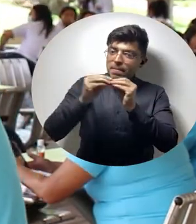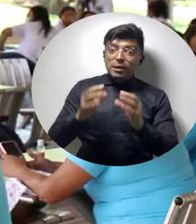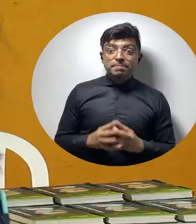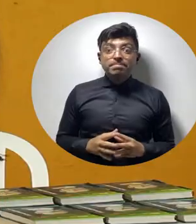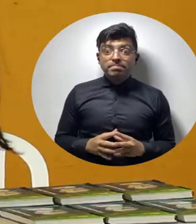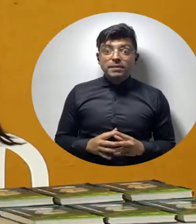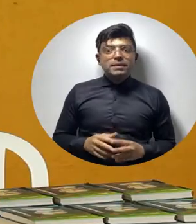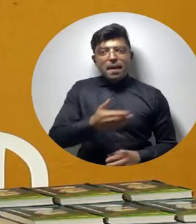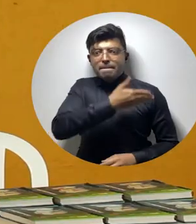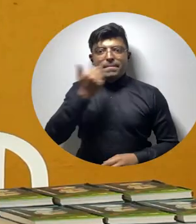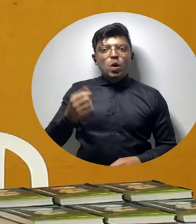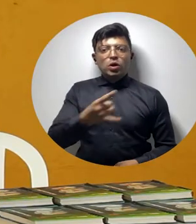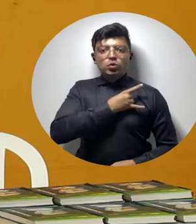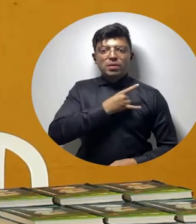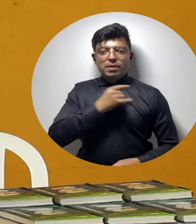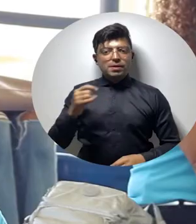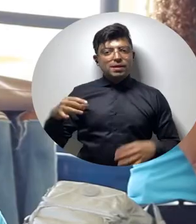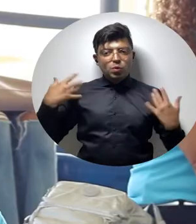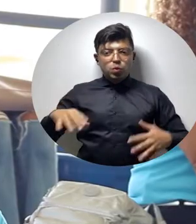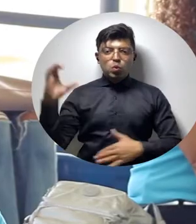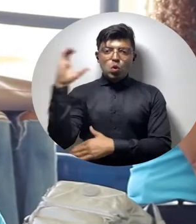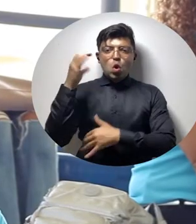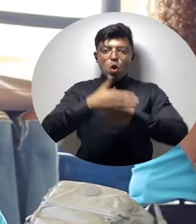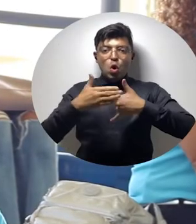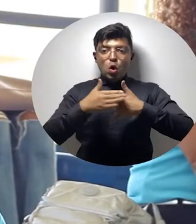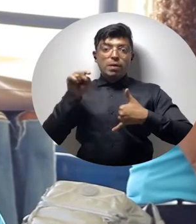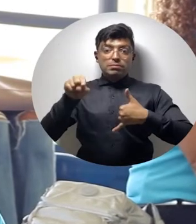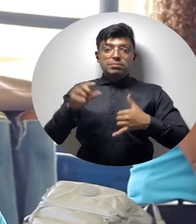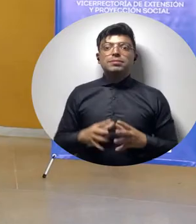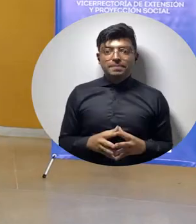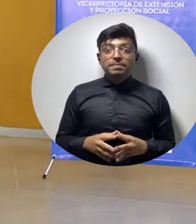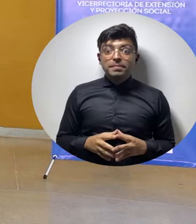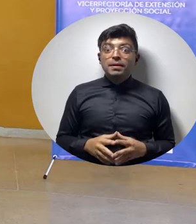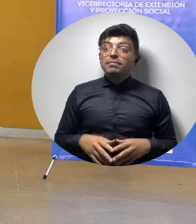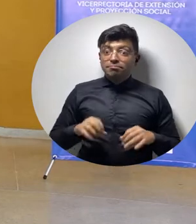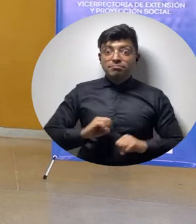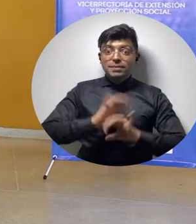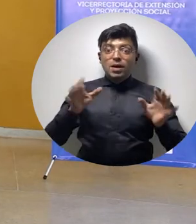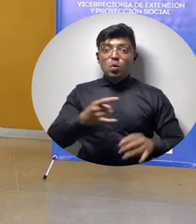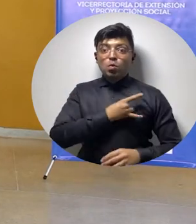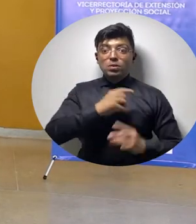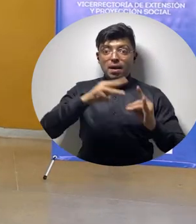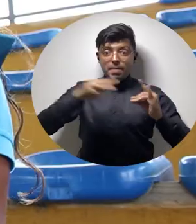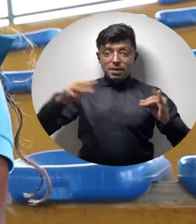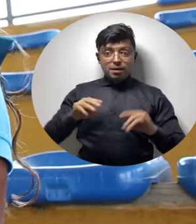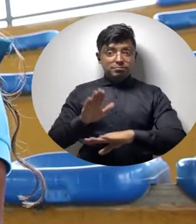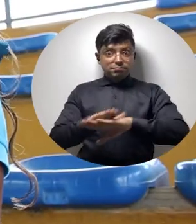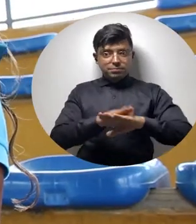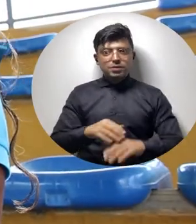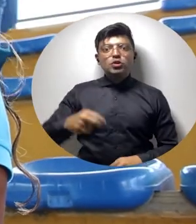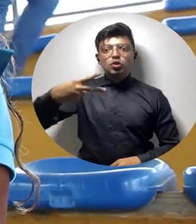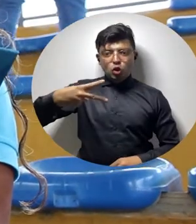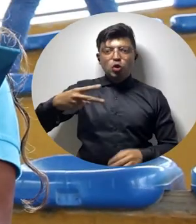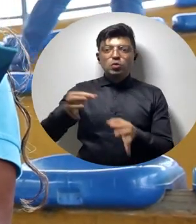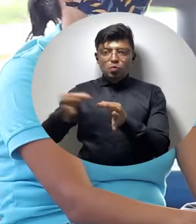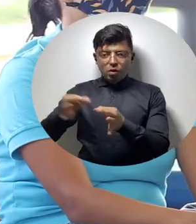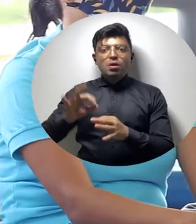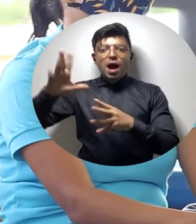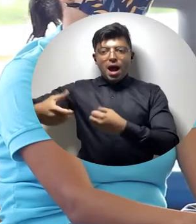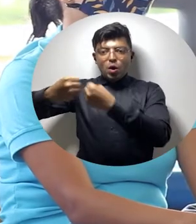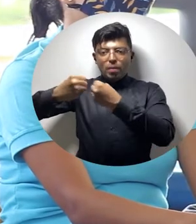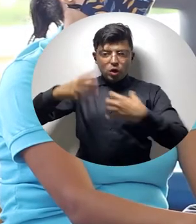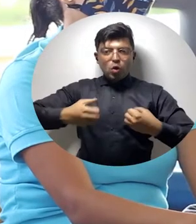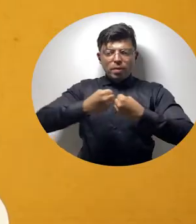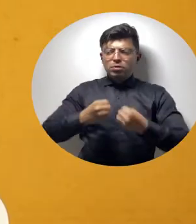estamos en una de las mejores universidades del país. Cabe resaltar que la Universidad del Magdalena sostiene convenios con ambos municipios, a través de los